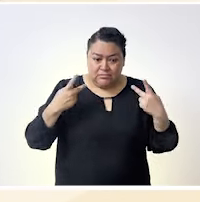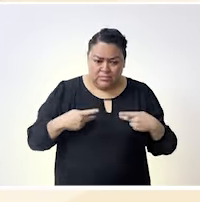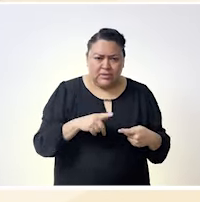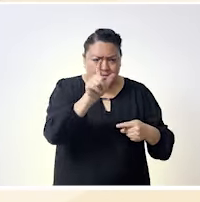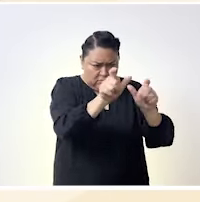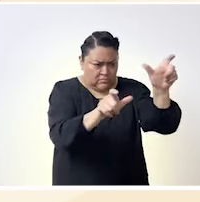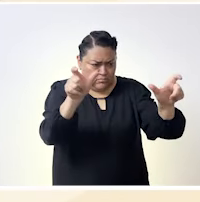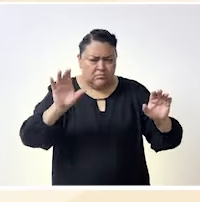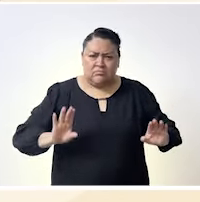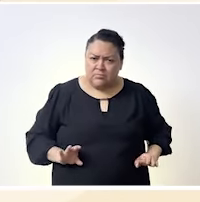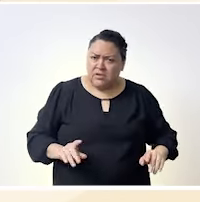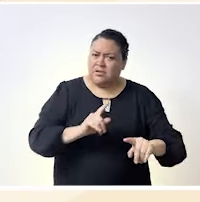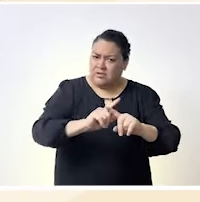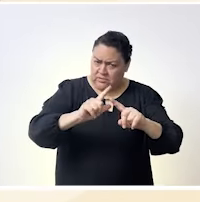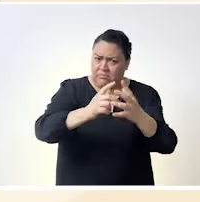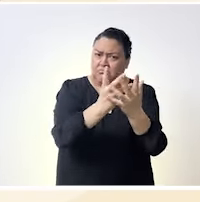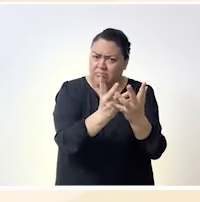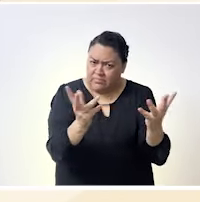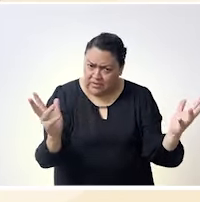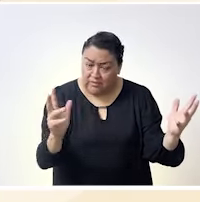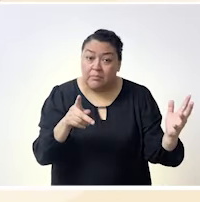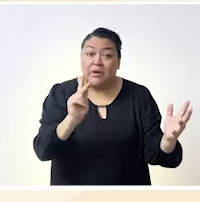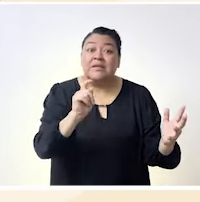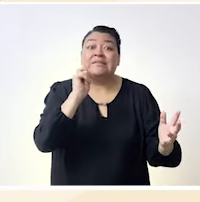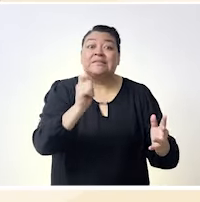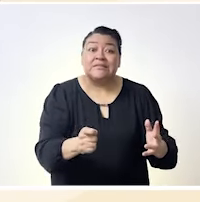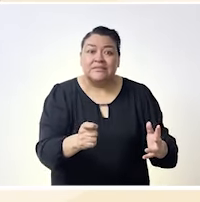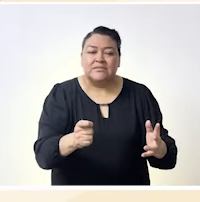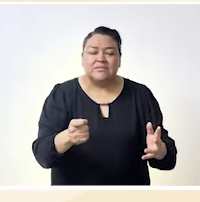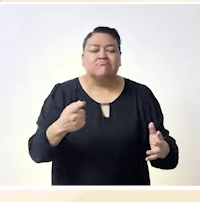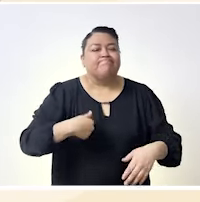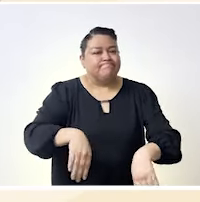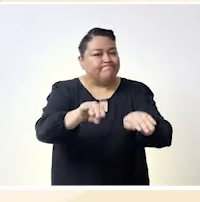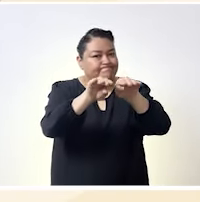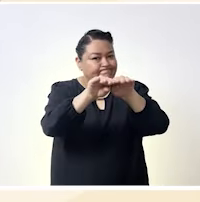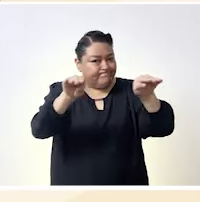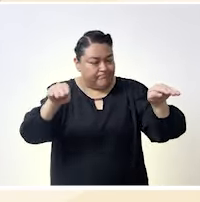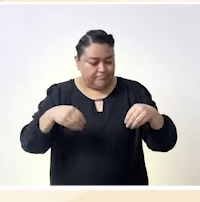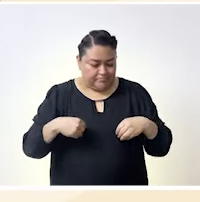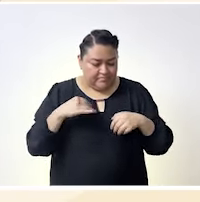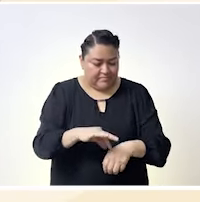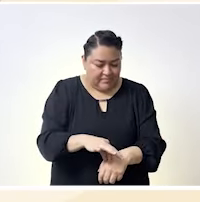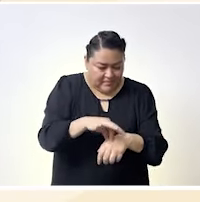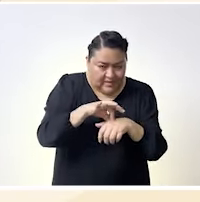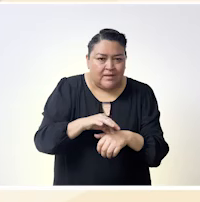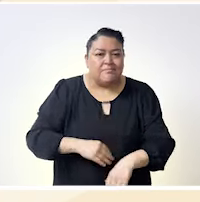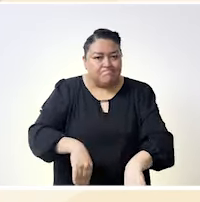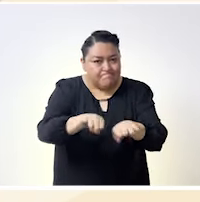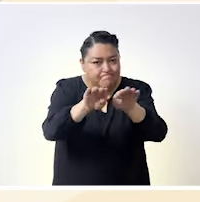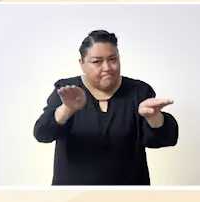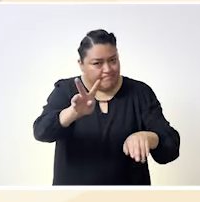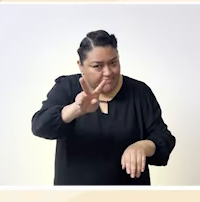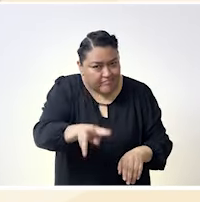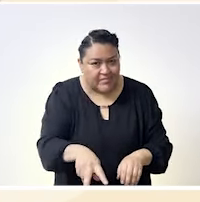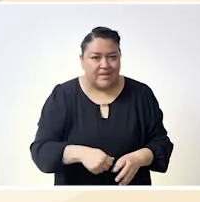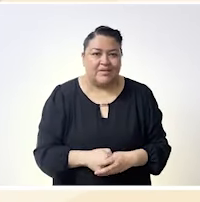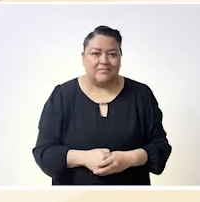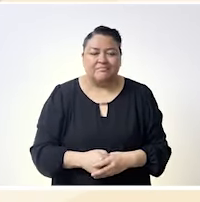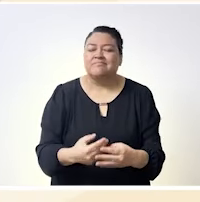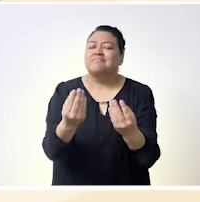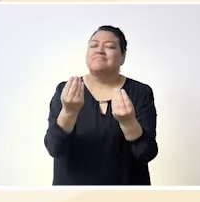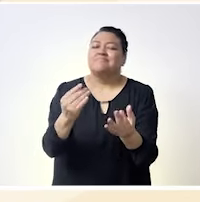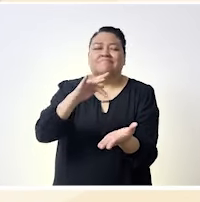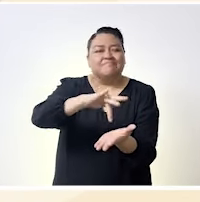en cuenta nuestras diferencias para encaminarnos y encauzarnos en esta igualdad sustantiva entre todas las personas